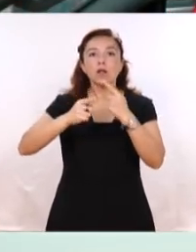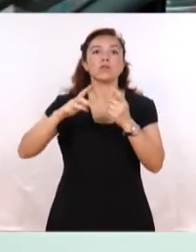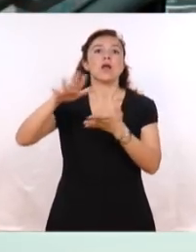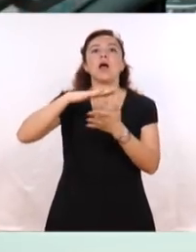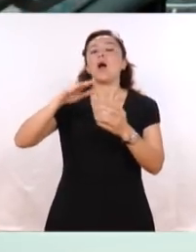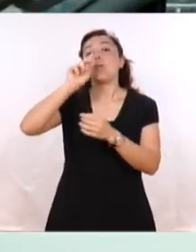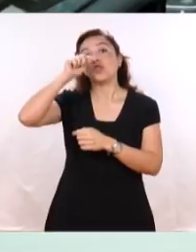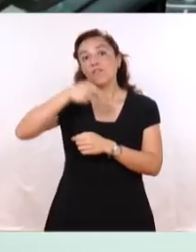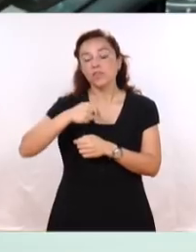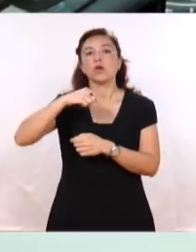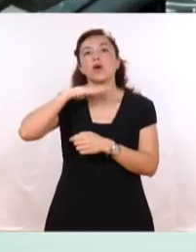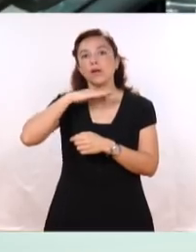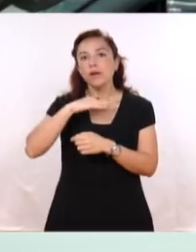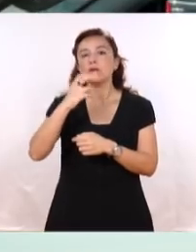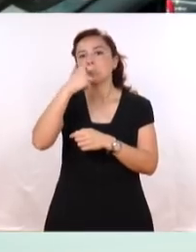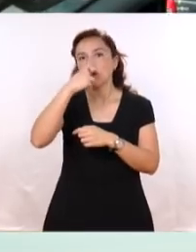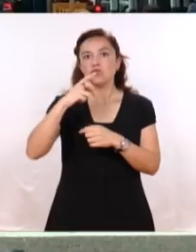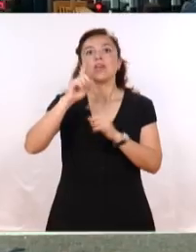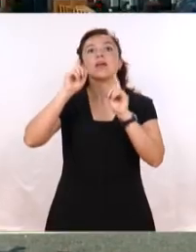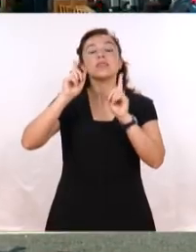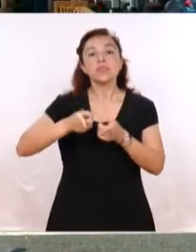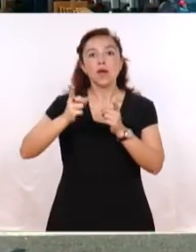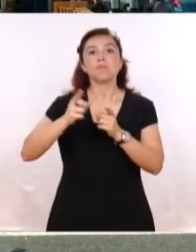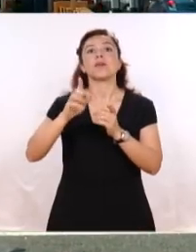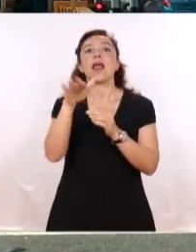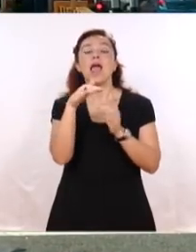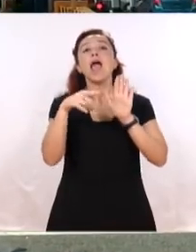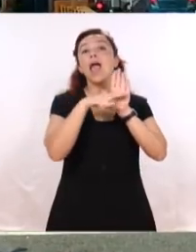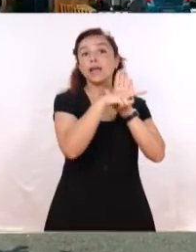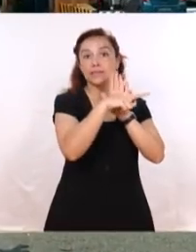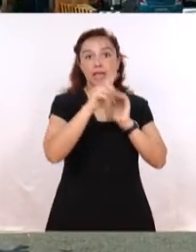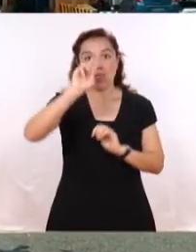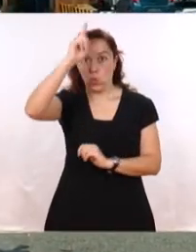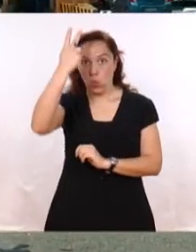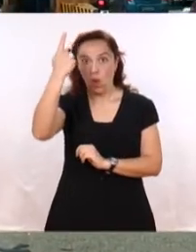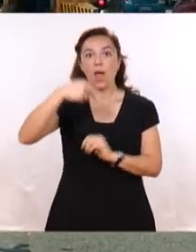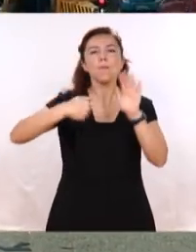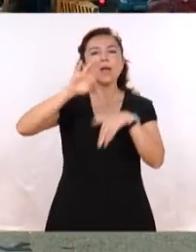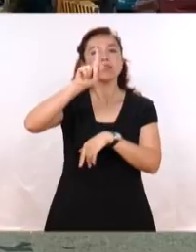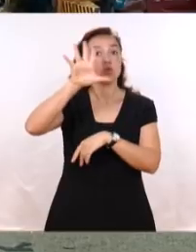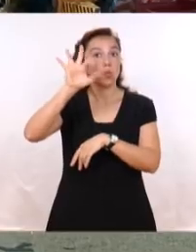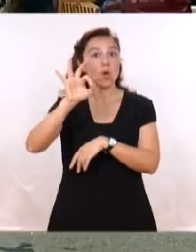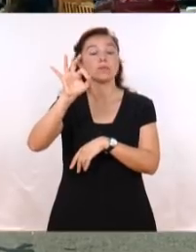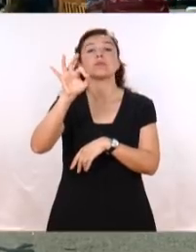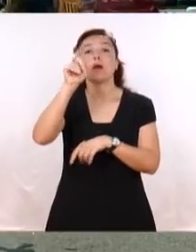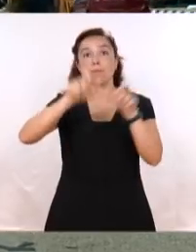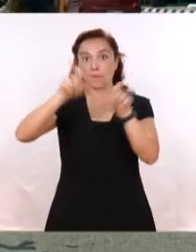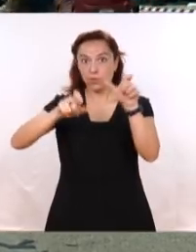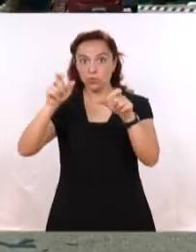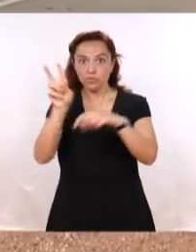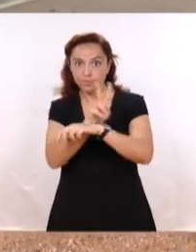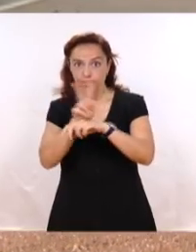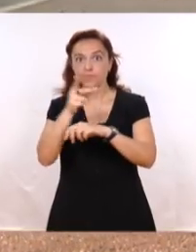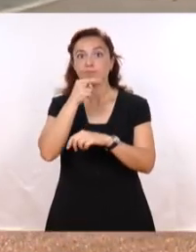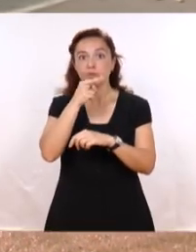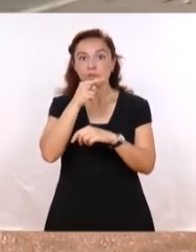El área metropolitana y la zona este del litoral del país Actualmente contamos con más de 150 efectivos Los cuales van a estar desarrollando sus